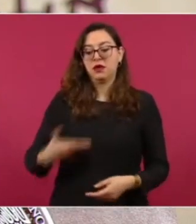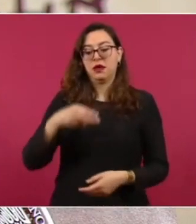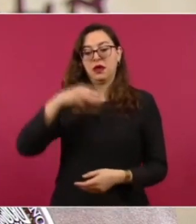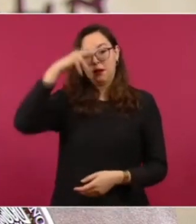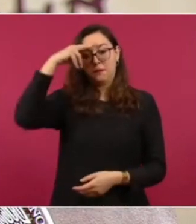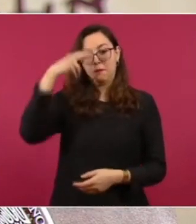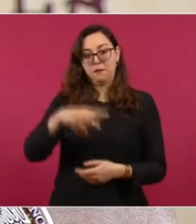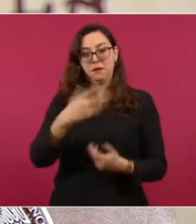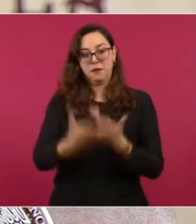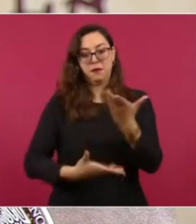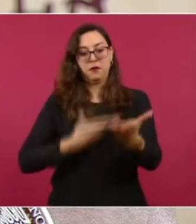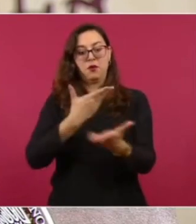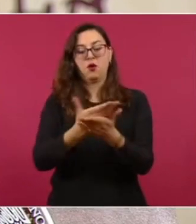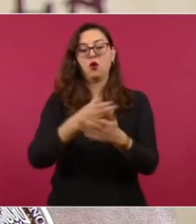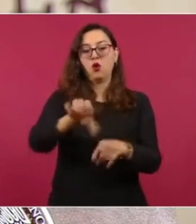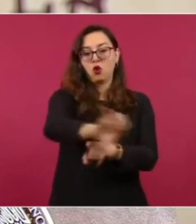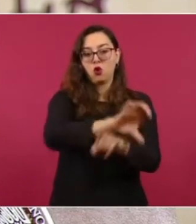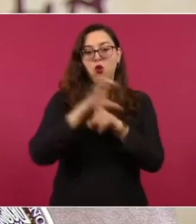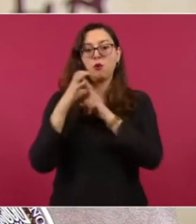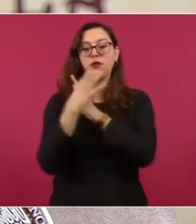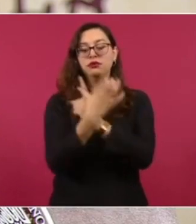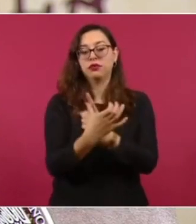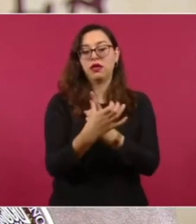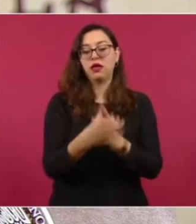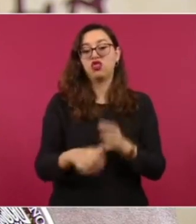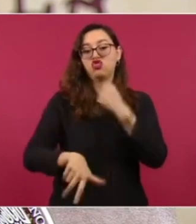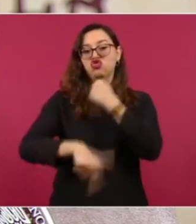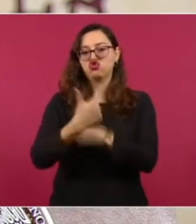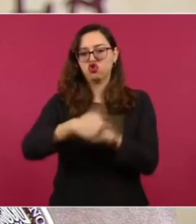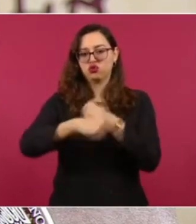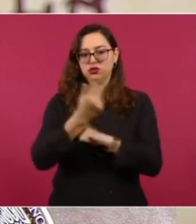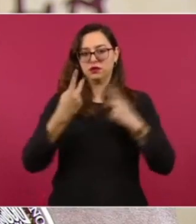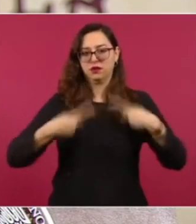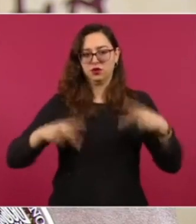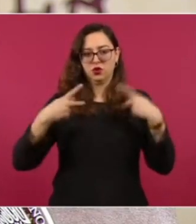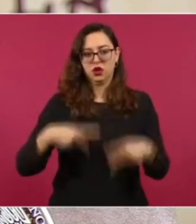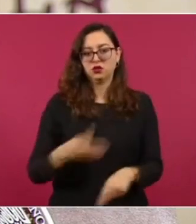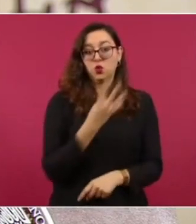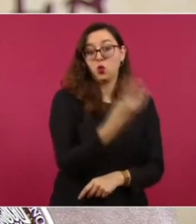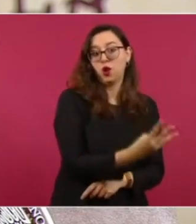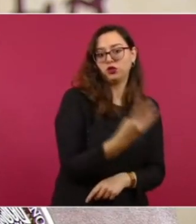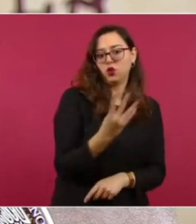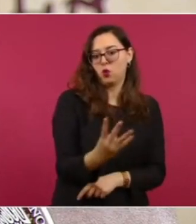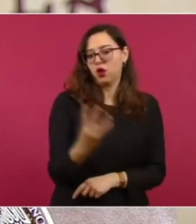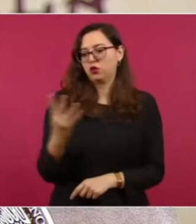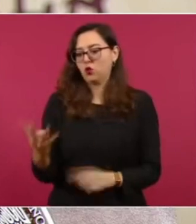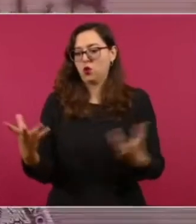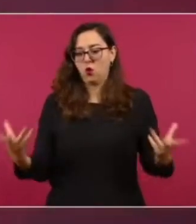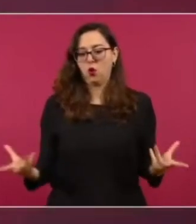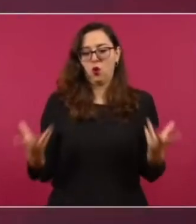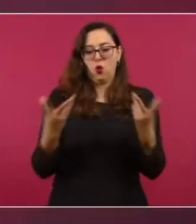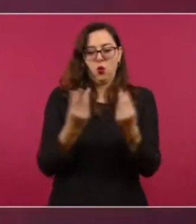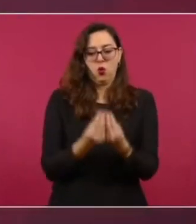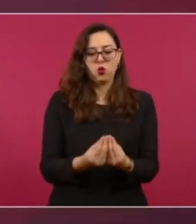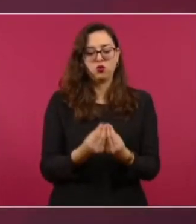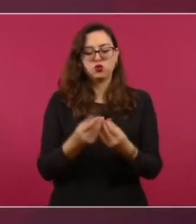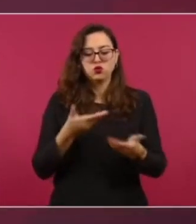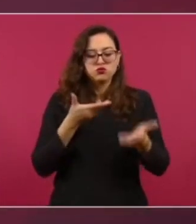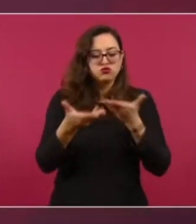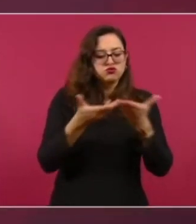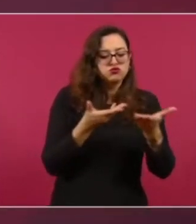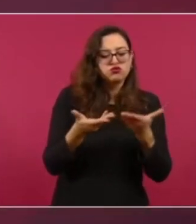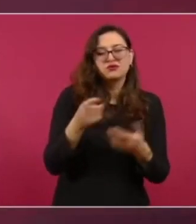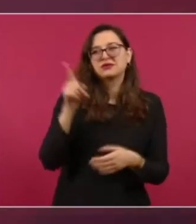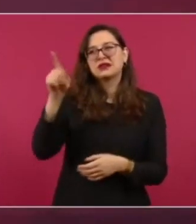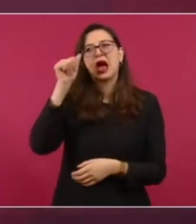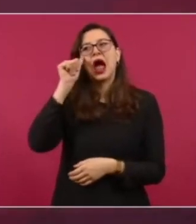de cuatro personas por país para analizar el tema y la propuesta de que se reduzca la dependencia de la